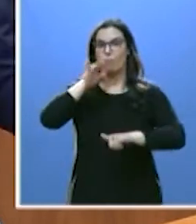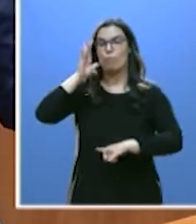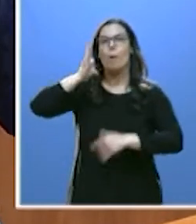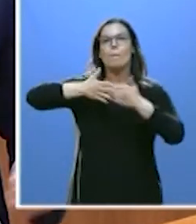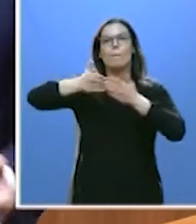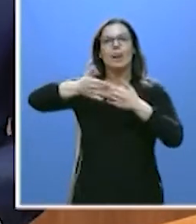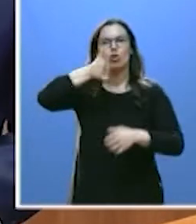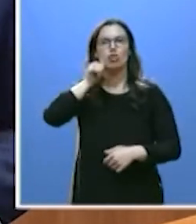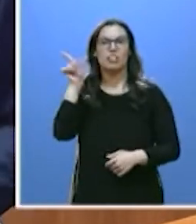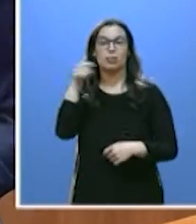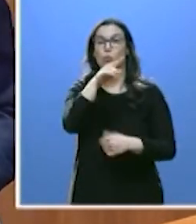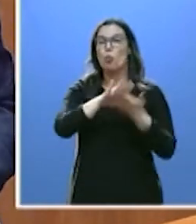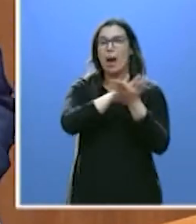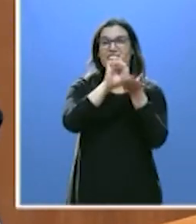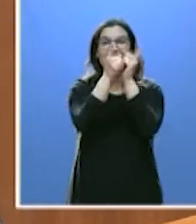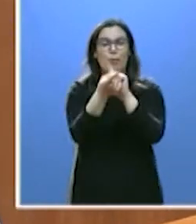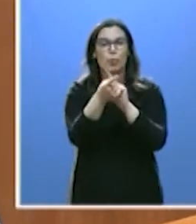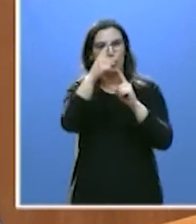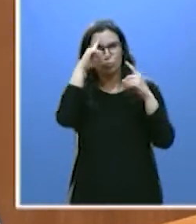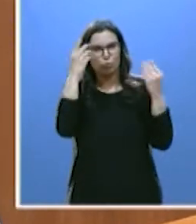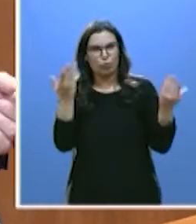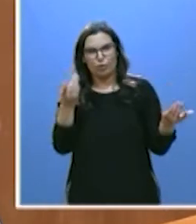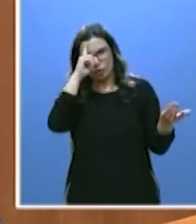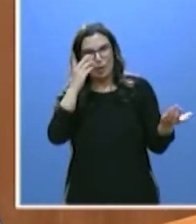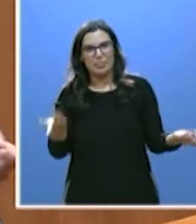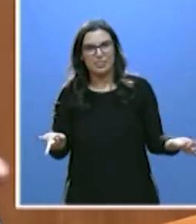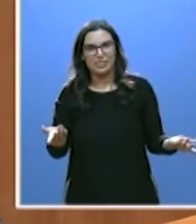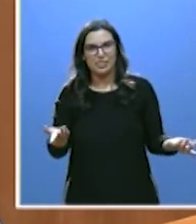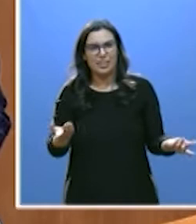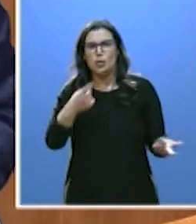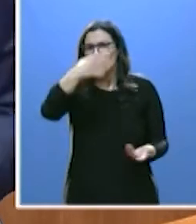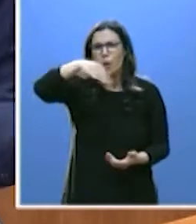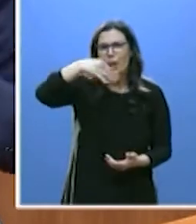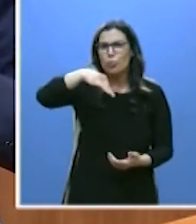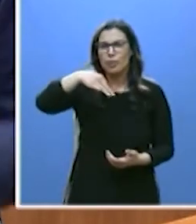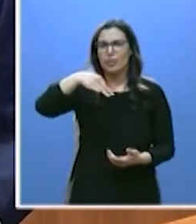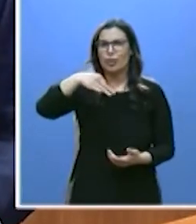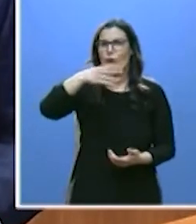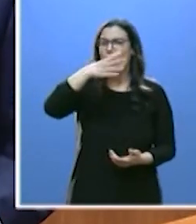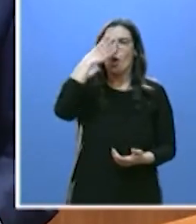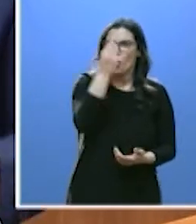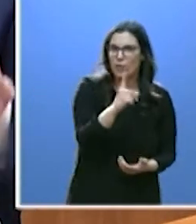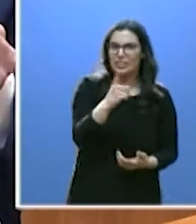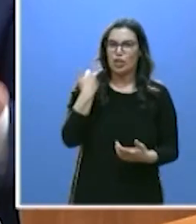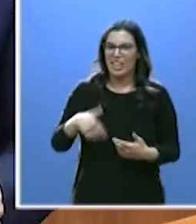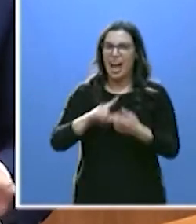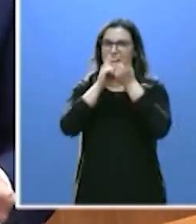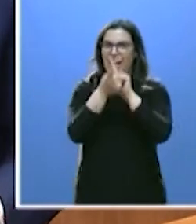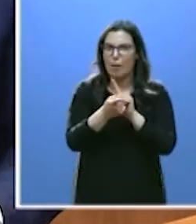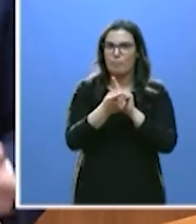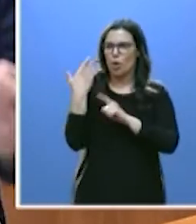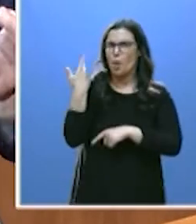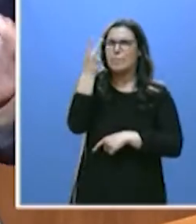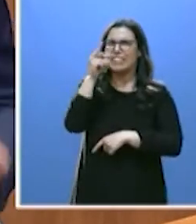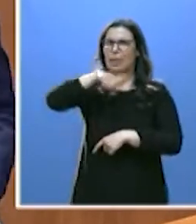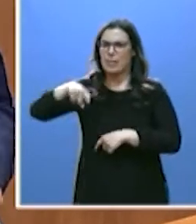Habla de cambio. Pero es que no se ha enterado. Es usted el único que no se ha enterado que el cambio está en marcha. Comenzó hace 20